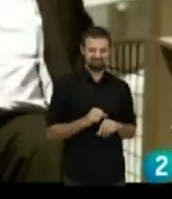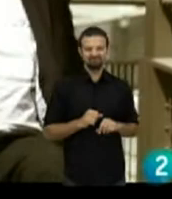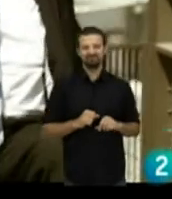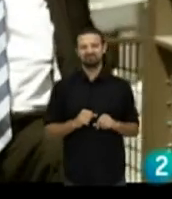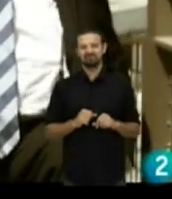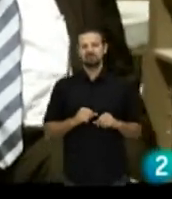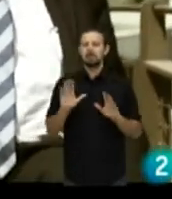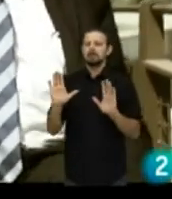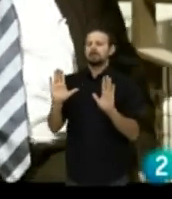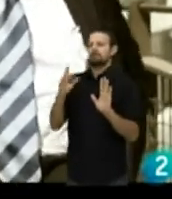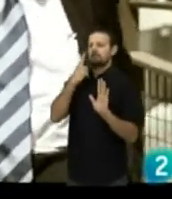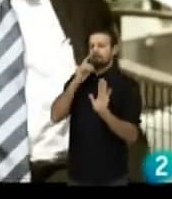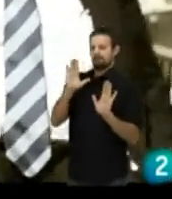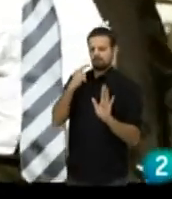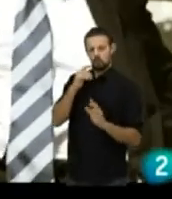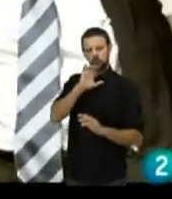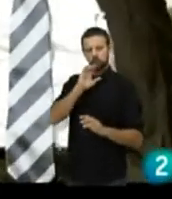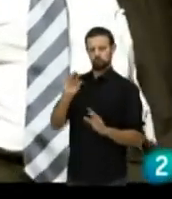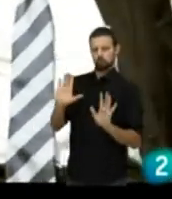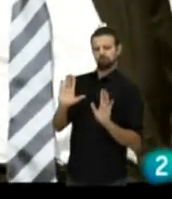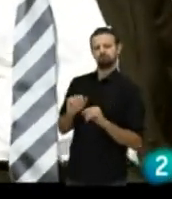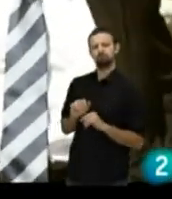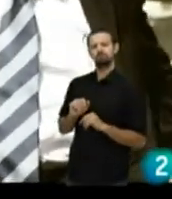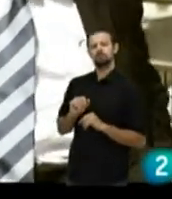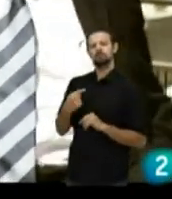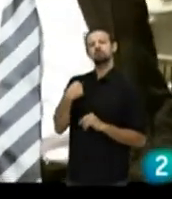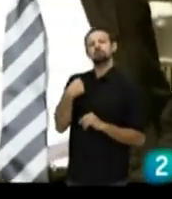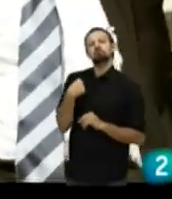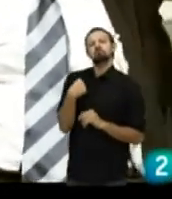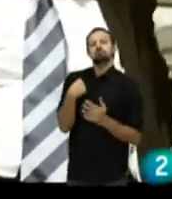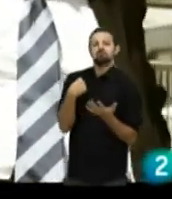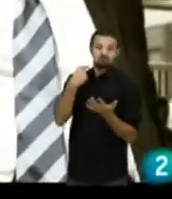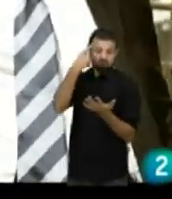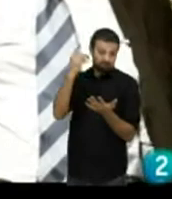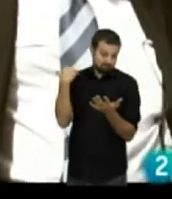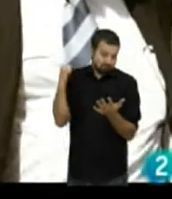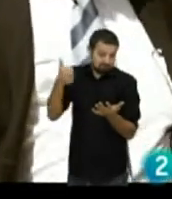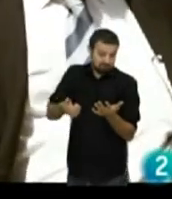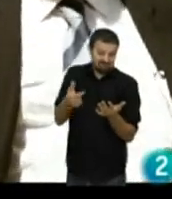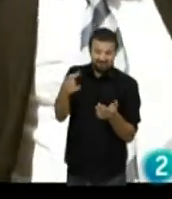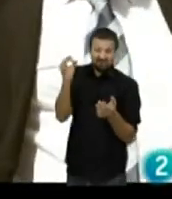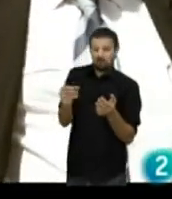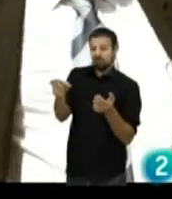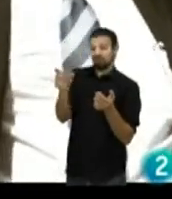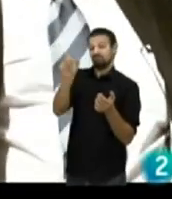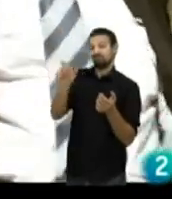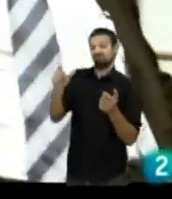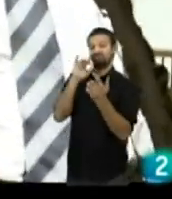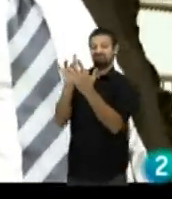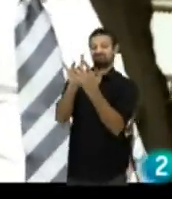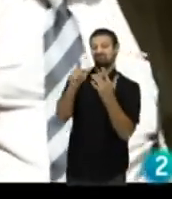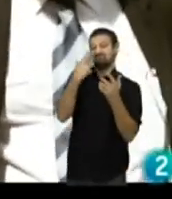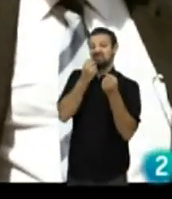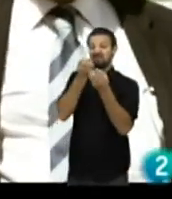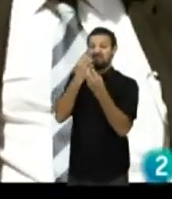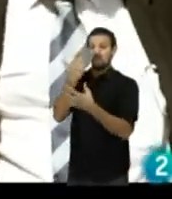se desalzar. De todas maneras, es curioso, Jesús. Yo me imagino que tú en tu trayectoria tendrás que haberte cruzado muchas veces con personas